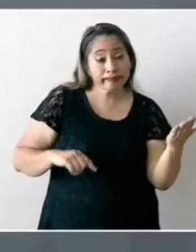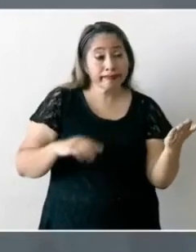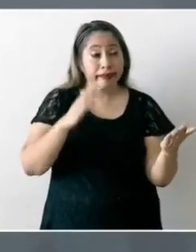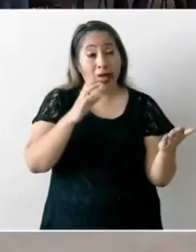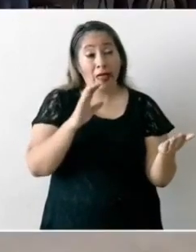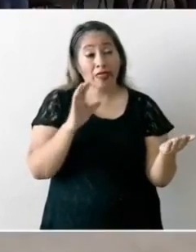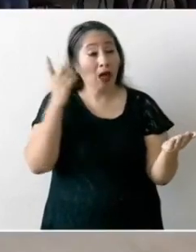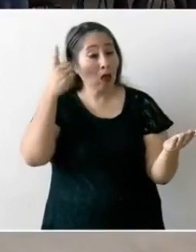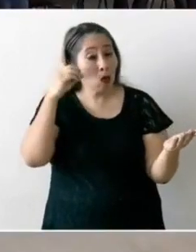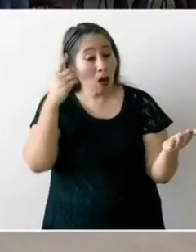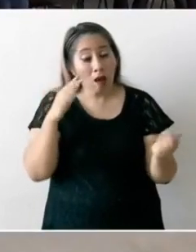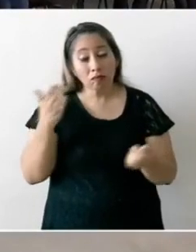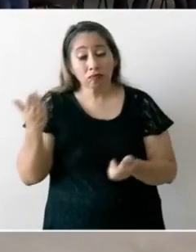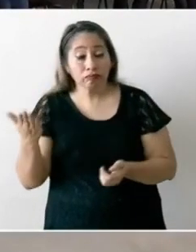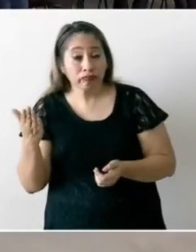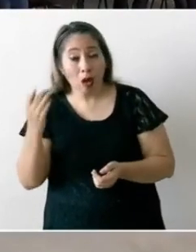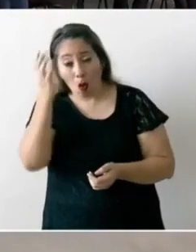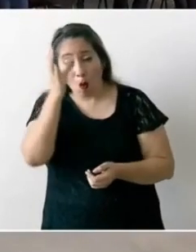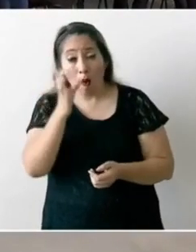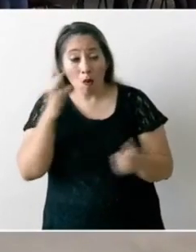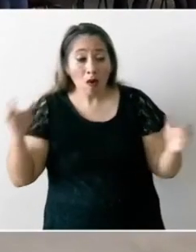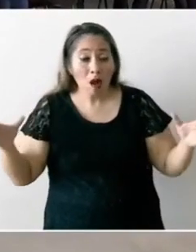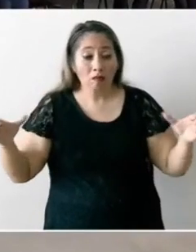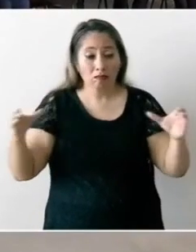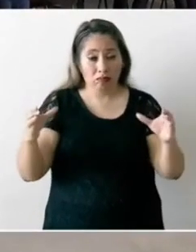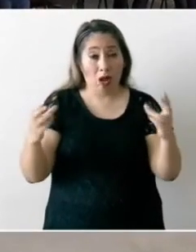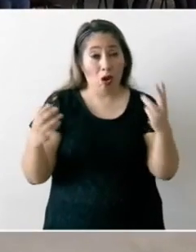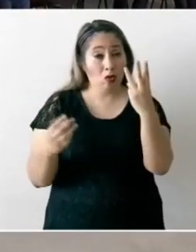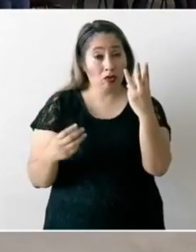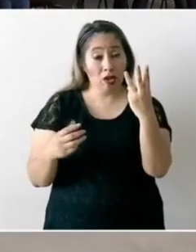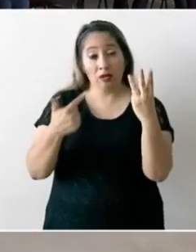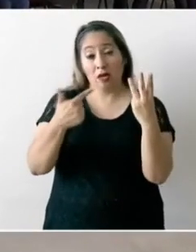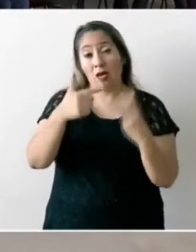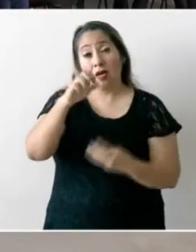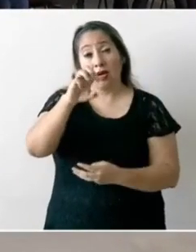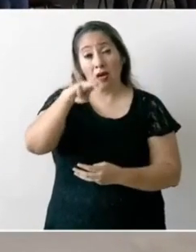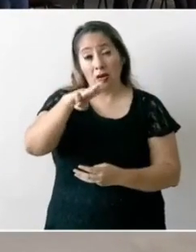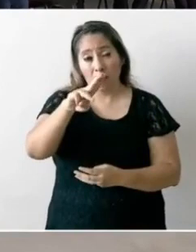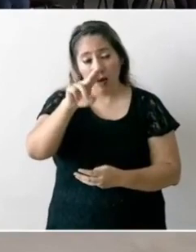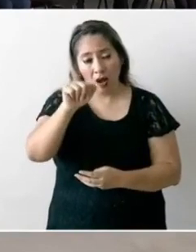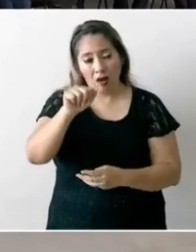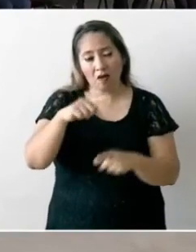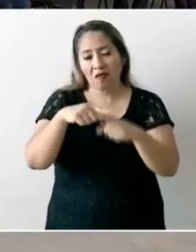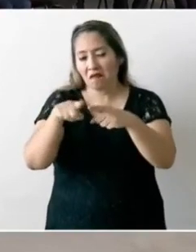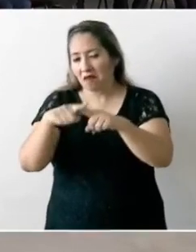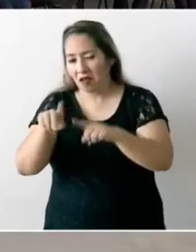con Germán con los presidentes municipales